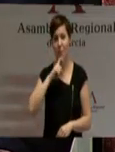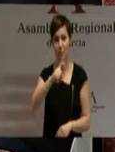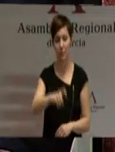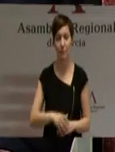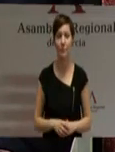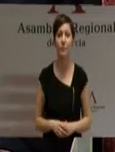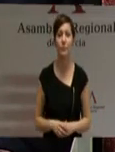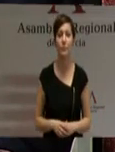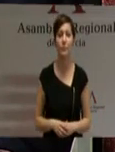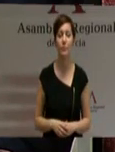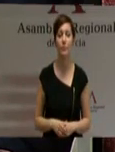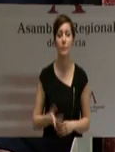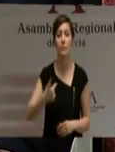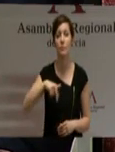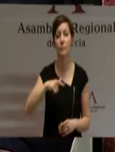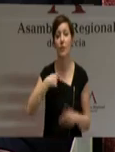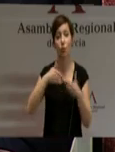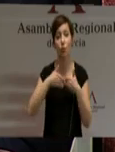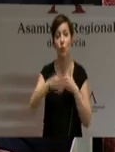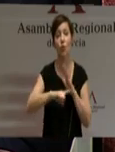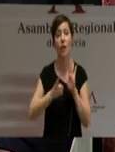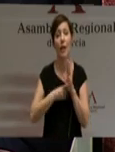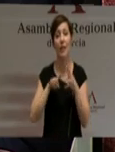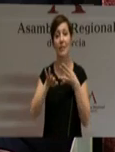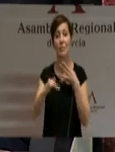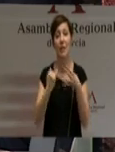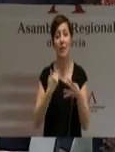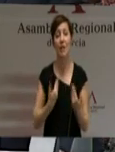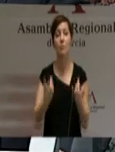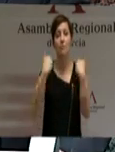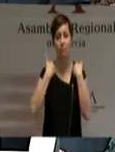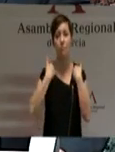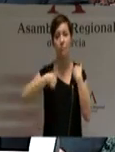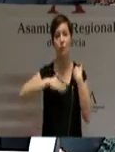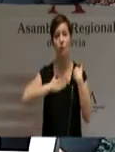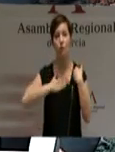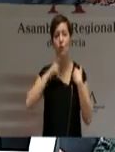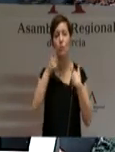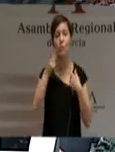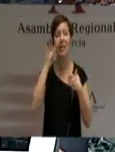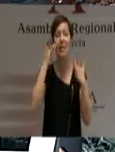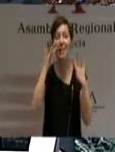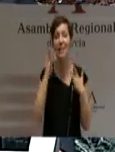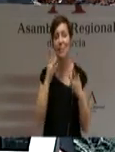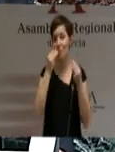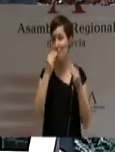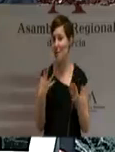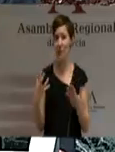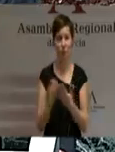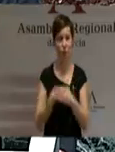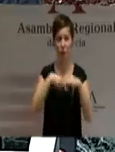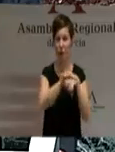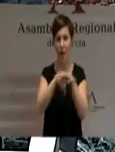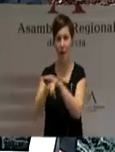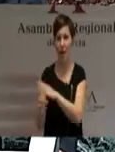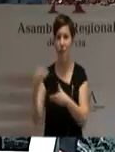corresponde a nosotros, a través de la futura ley de transparencia, limpiar hasta la mínima posibilidad de comportamientos irregulares y al poder judicial,